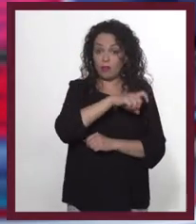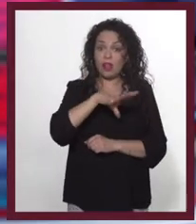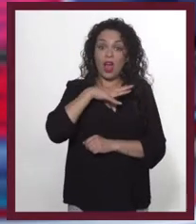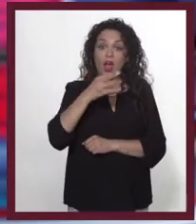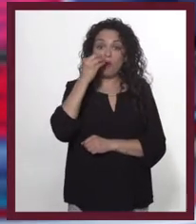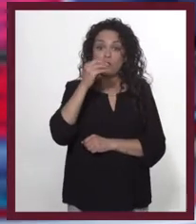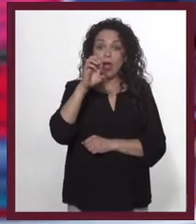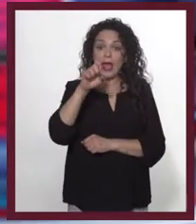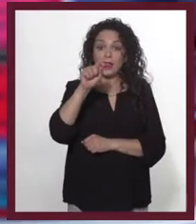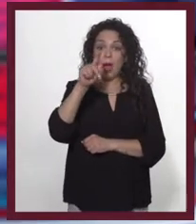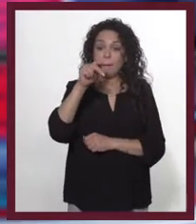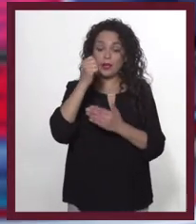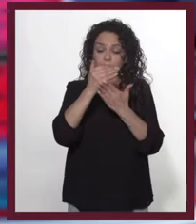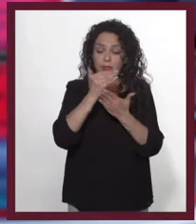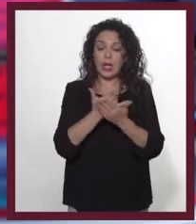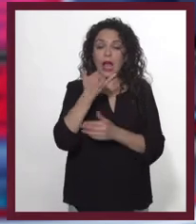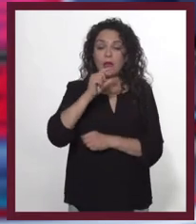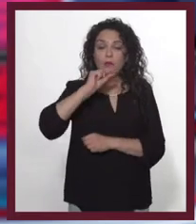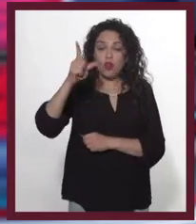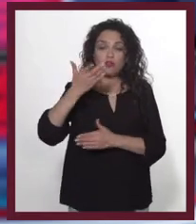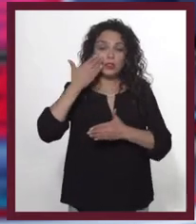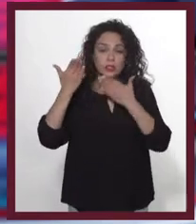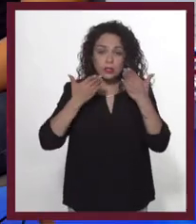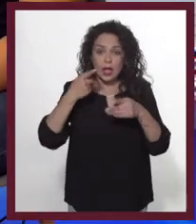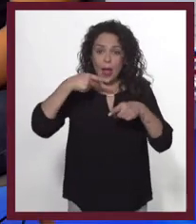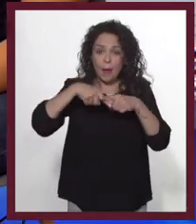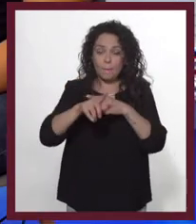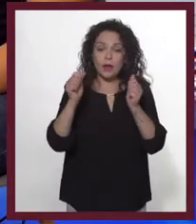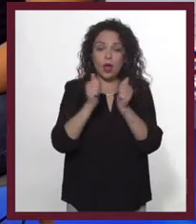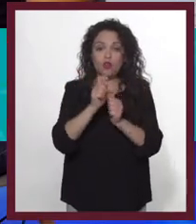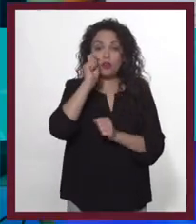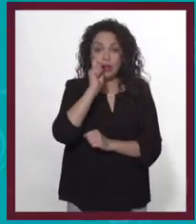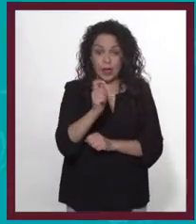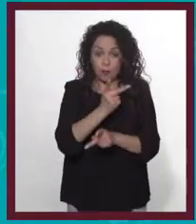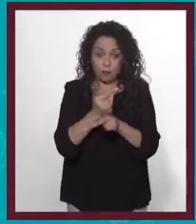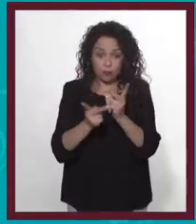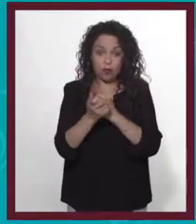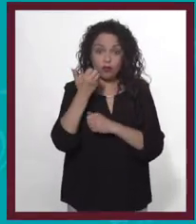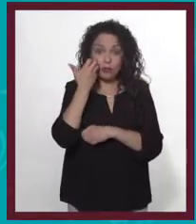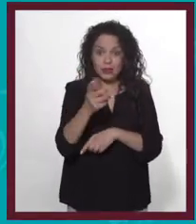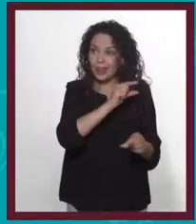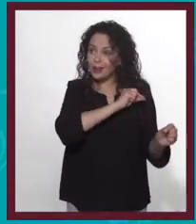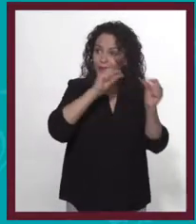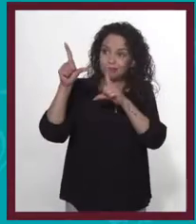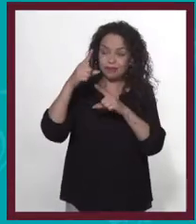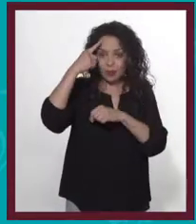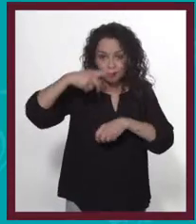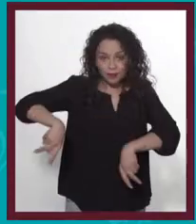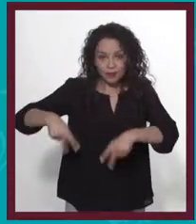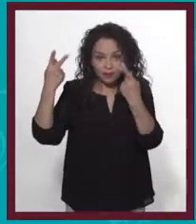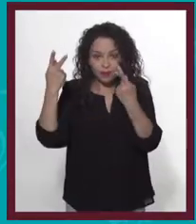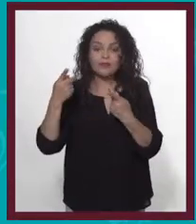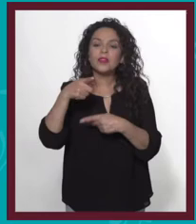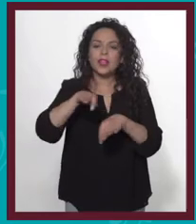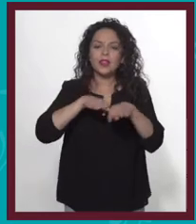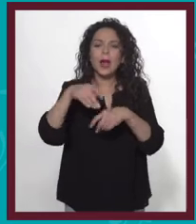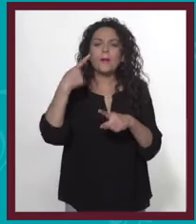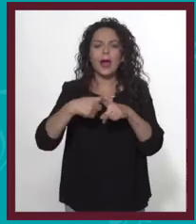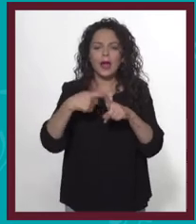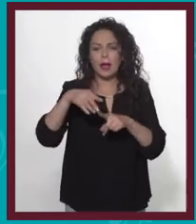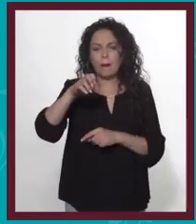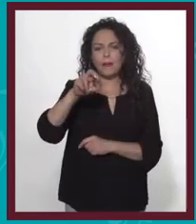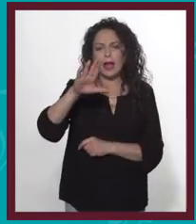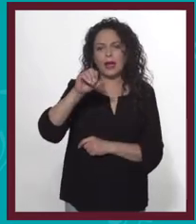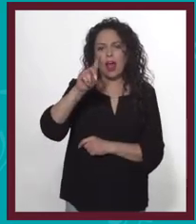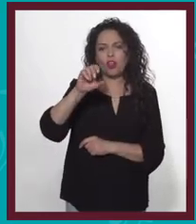proceso incluye muchas etapas y profesiones. Comienza con la necesidad de anunciar un producto. En ella están involucrados